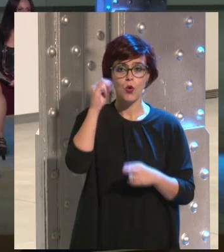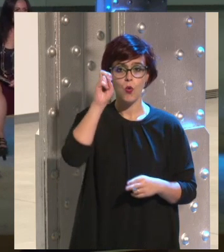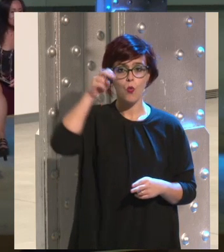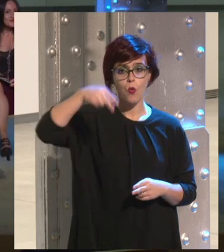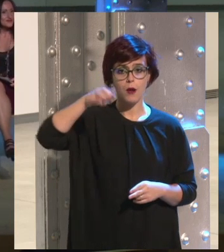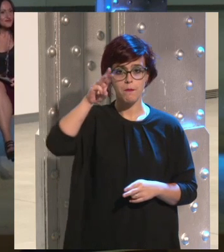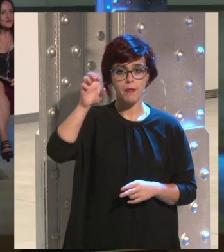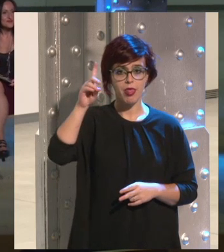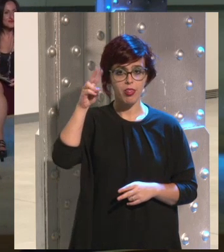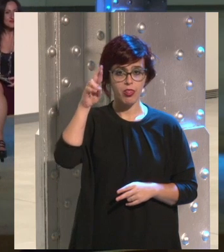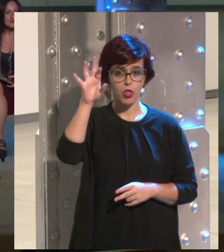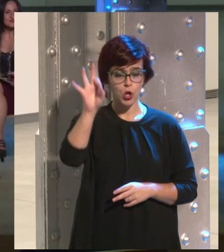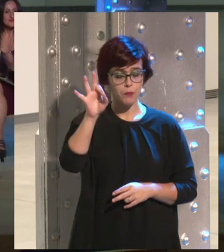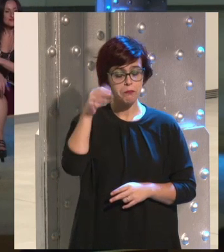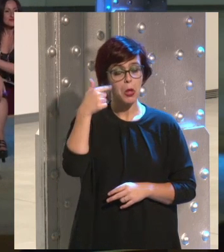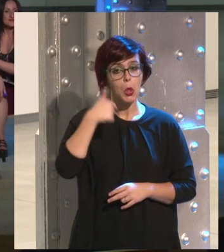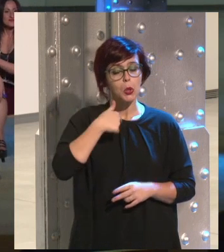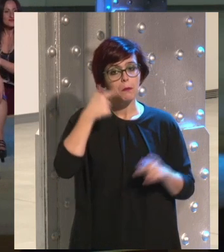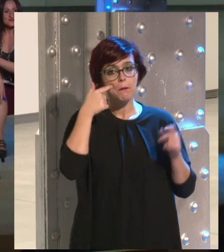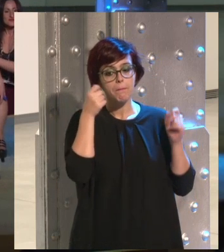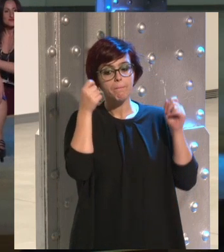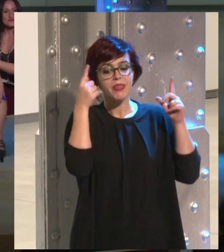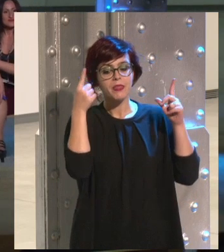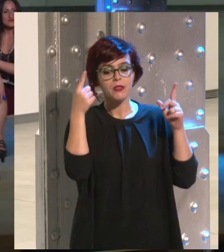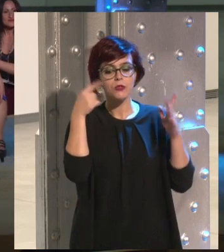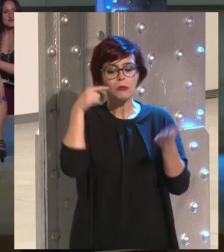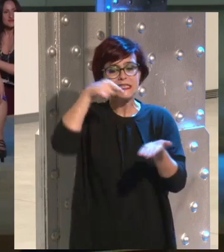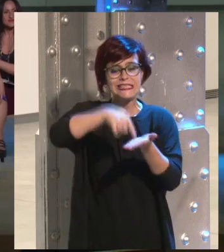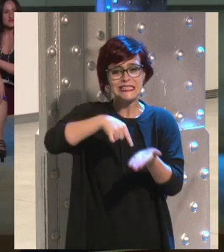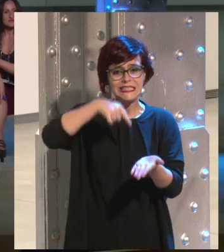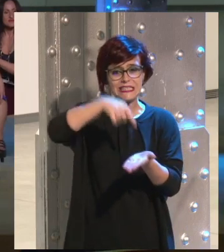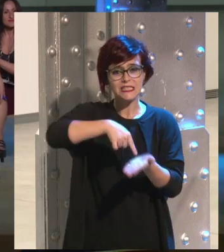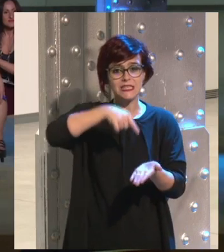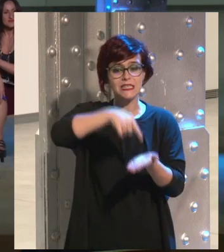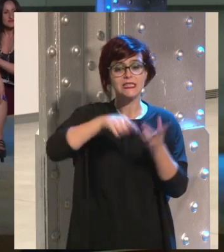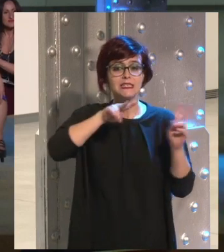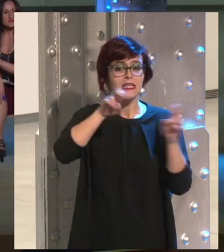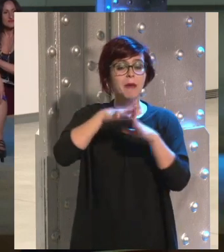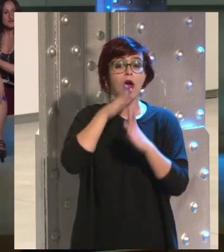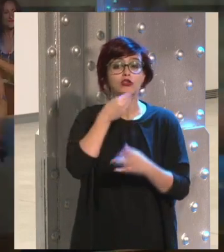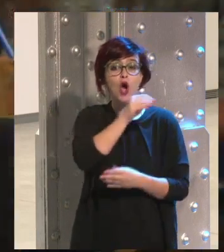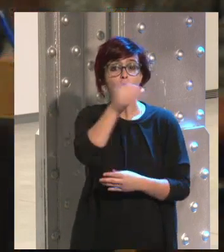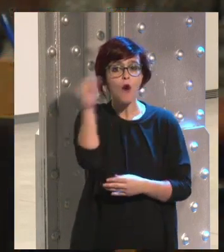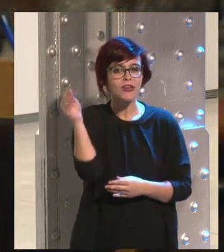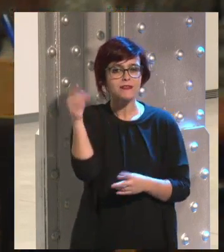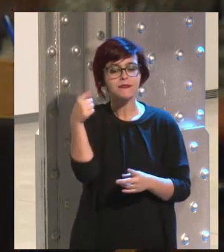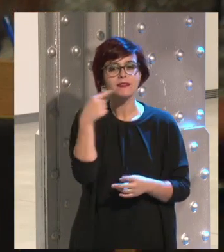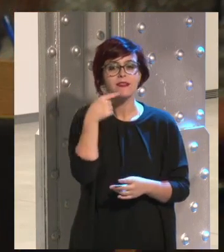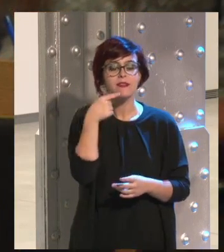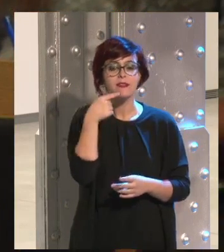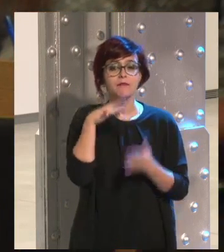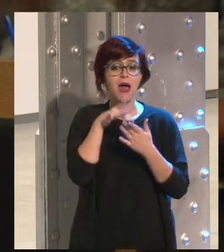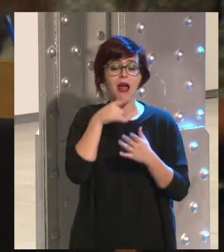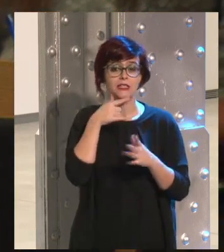y a mí me ha llamado mucho la atención el hincapié que se ha hecho en el tema de que los jóvenes aceptan las